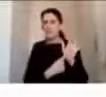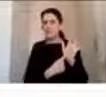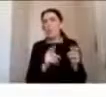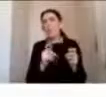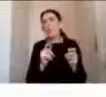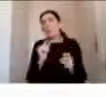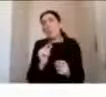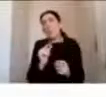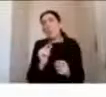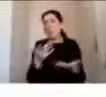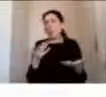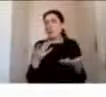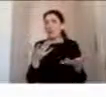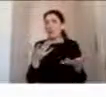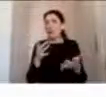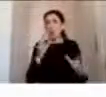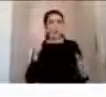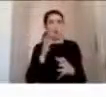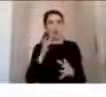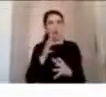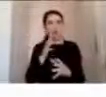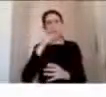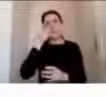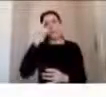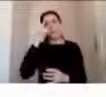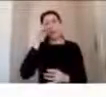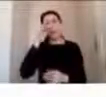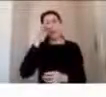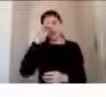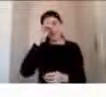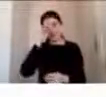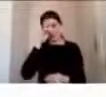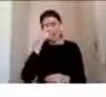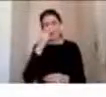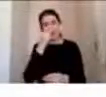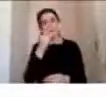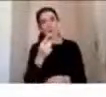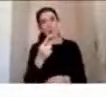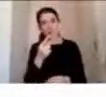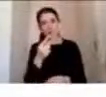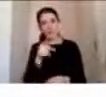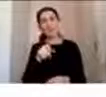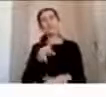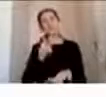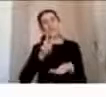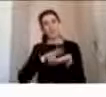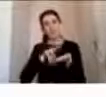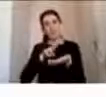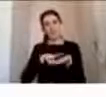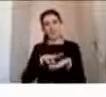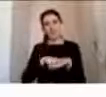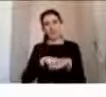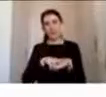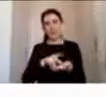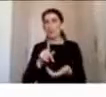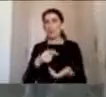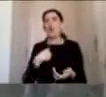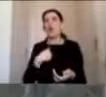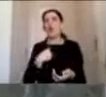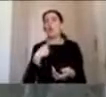pero sin embargo es lo que nosotros vemos en el sistema de atención médica de urgencia, es la realidad y aquí no estamos inventando nada.